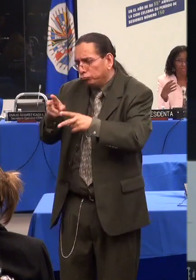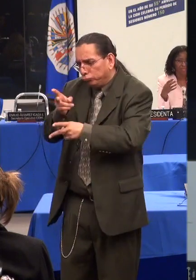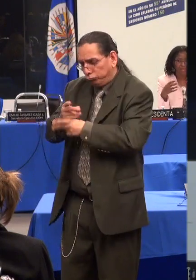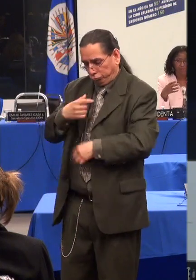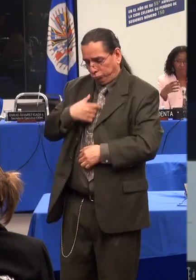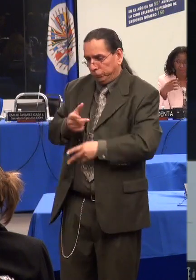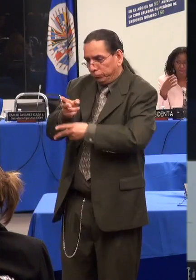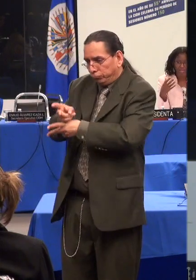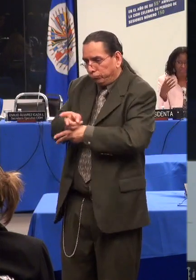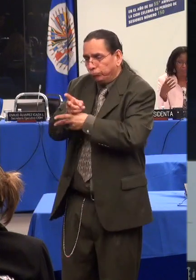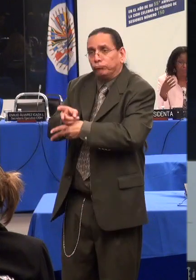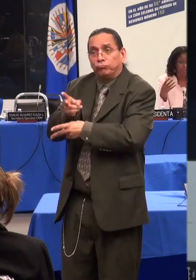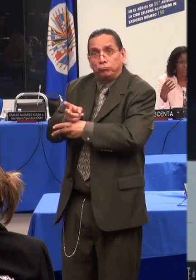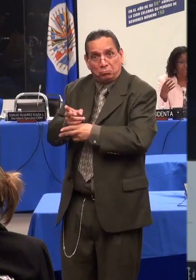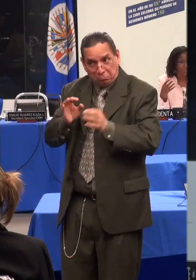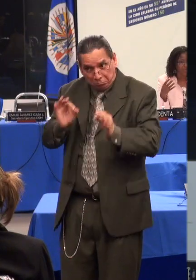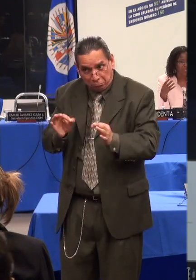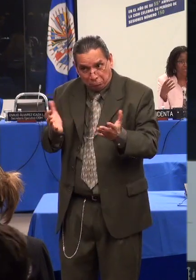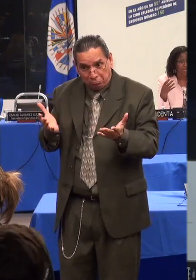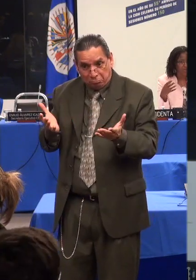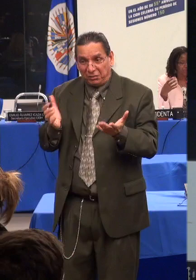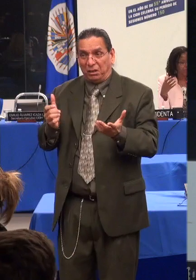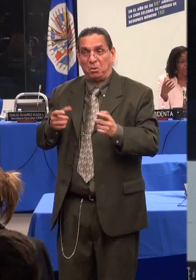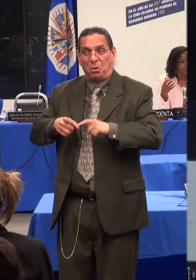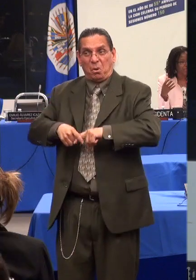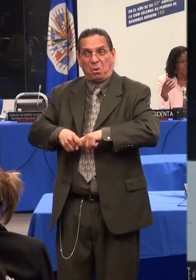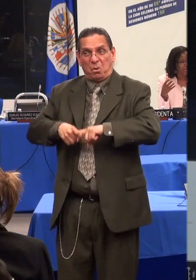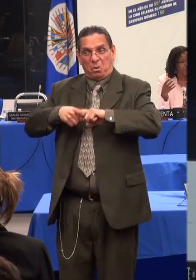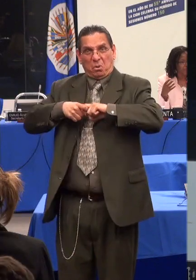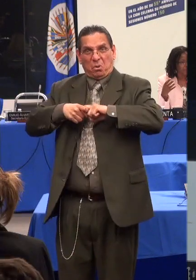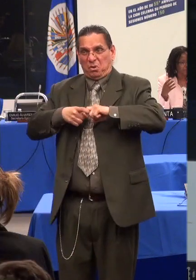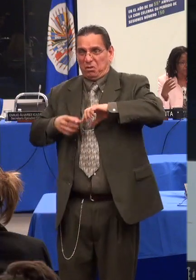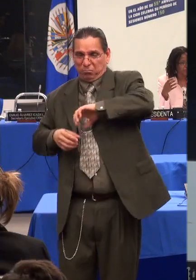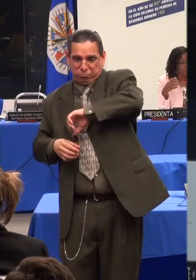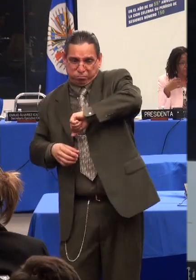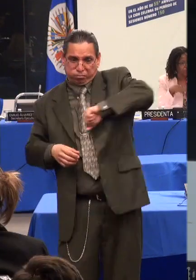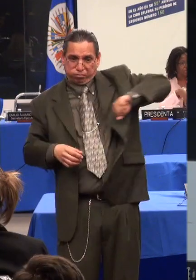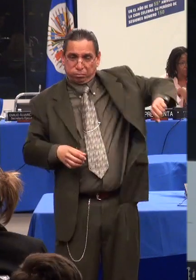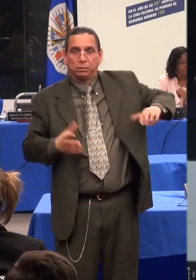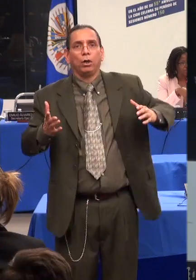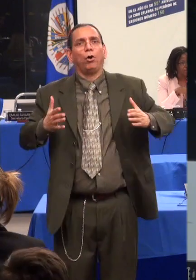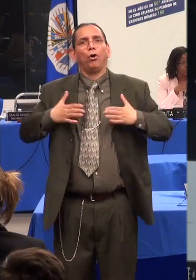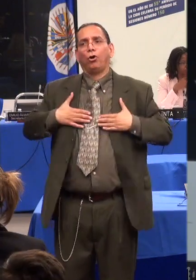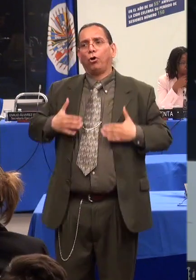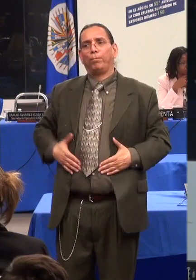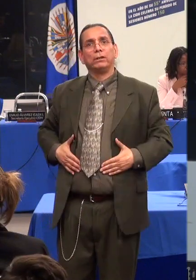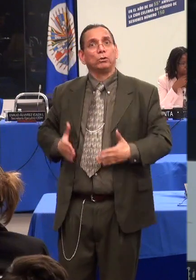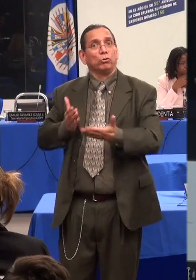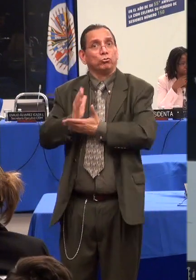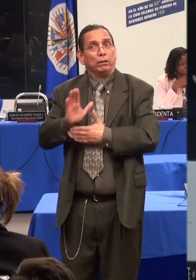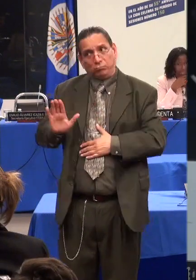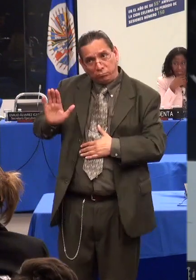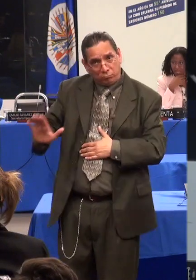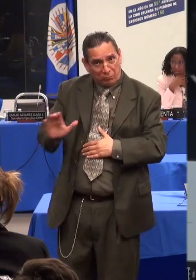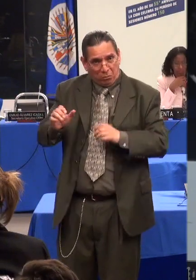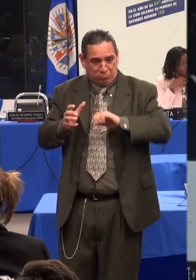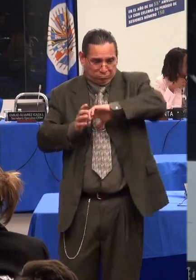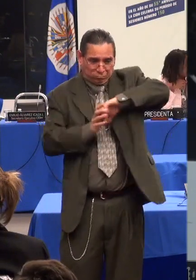what might be a human rights perspective in response to this particular situation.